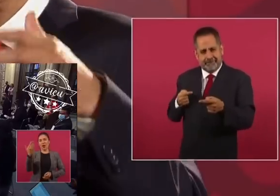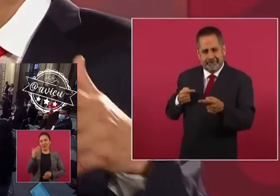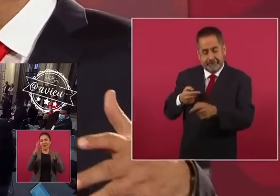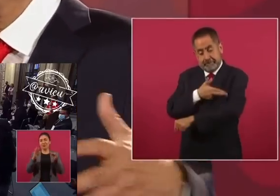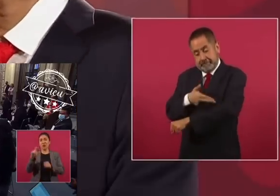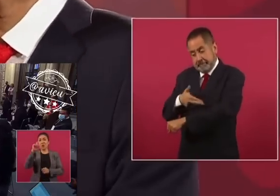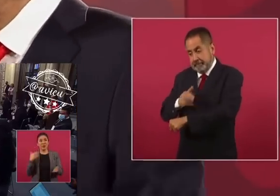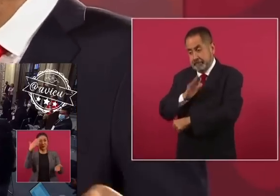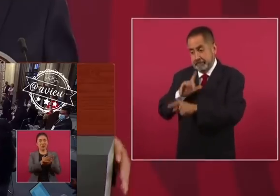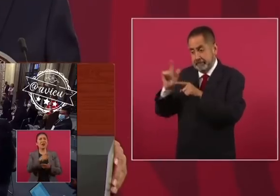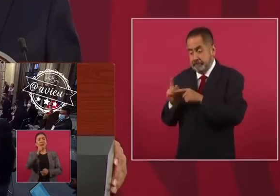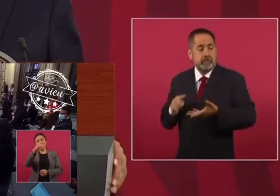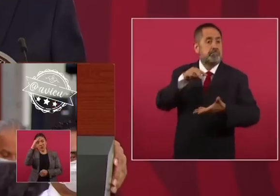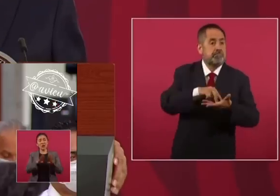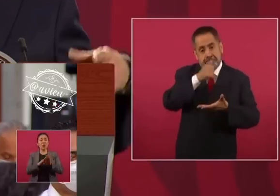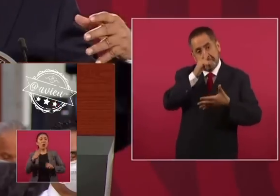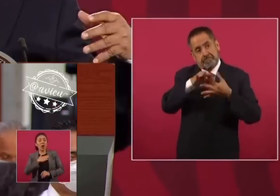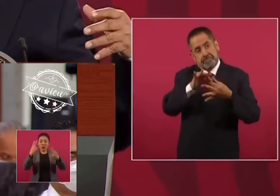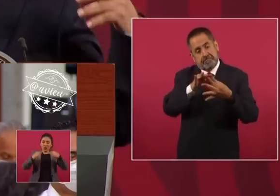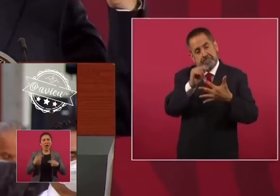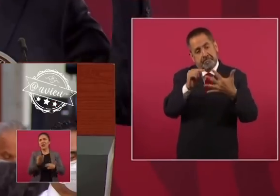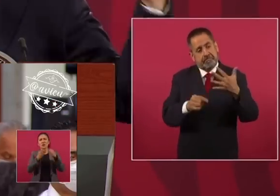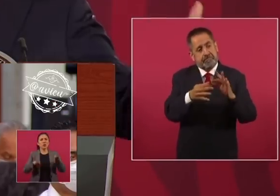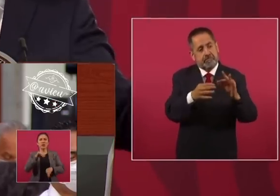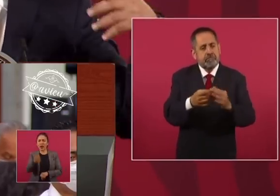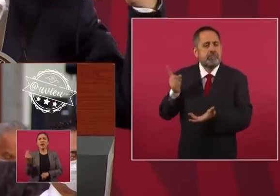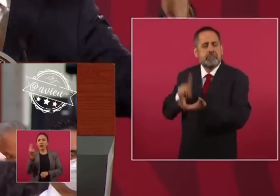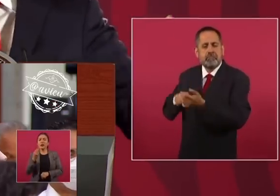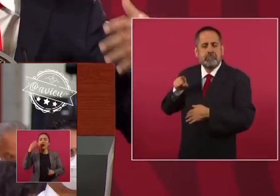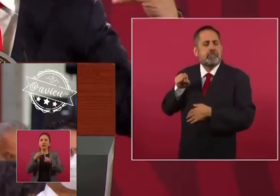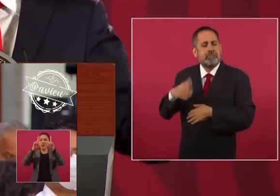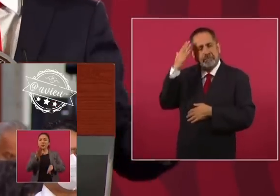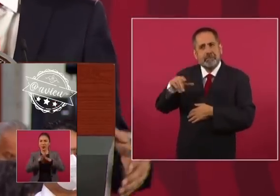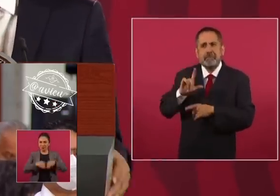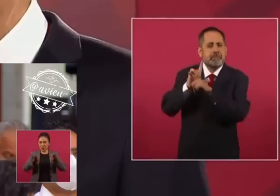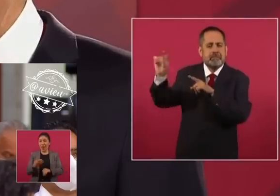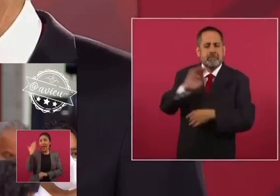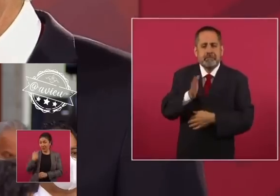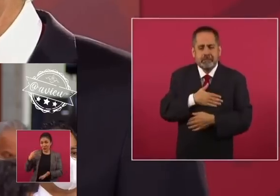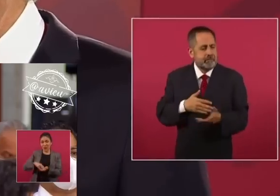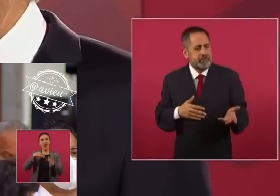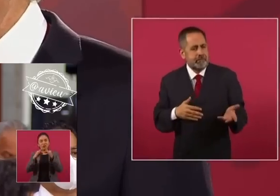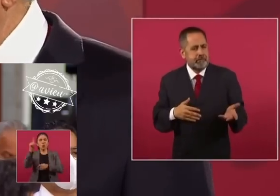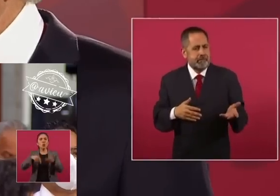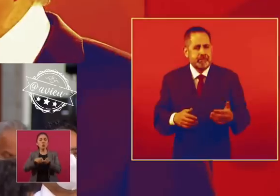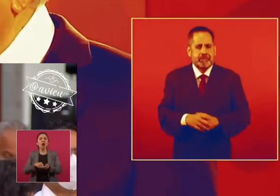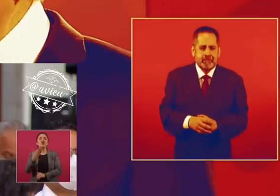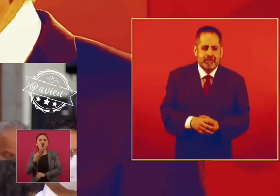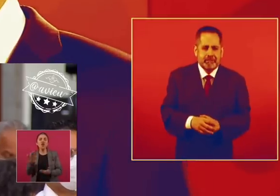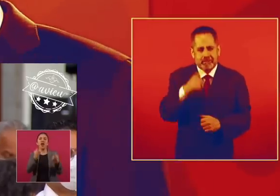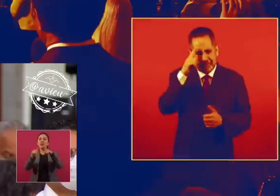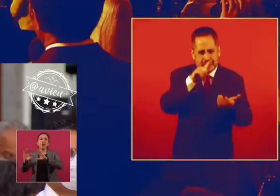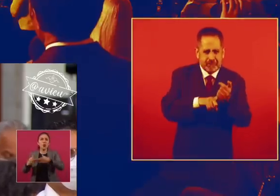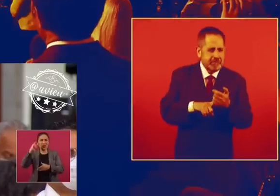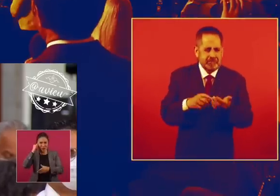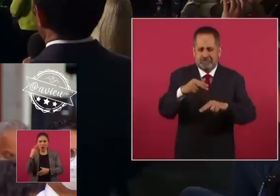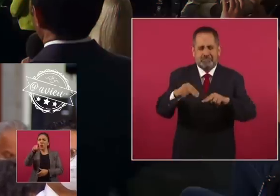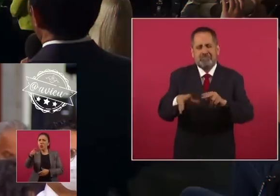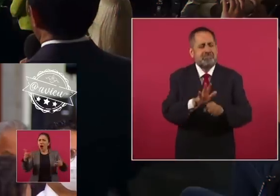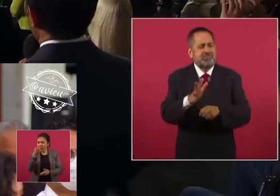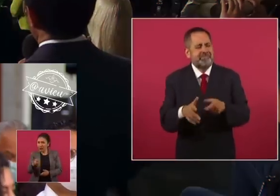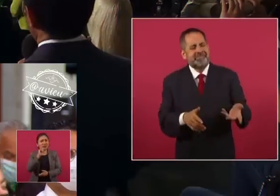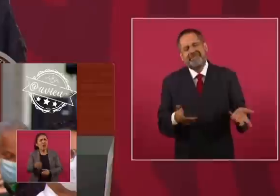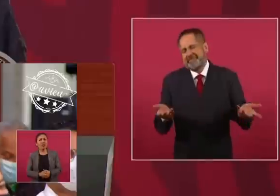ya cuando vino aquí, ya sabía que se iba a ir a España, yo creo que ya tenía sus boletos.